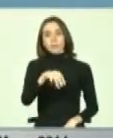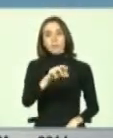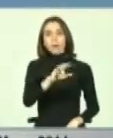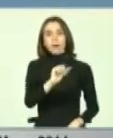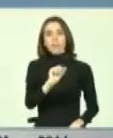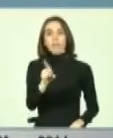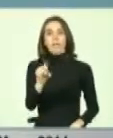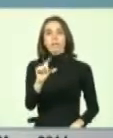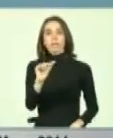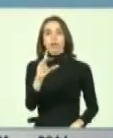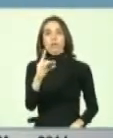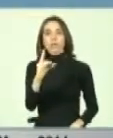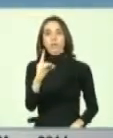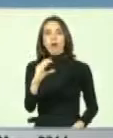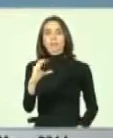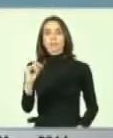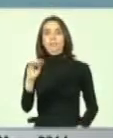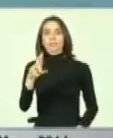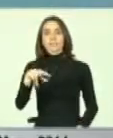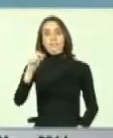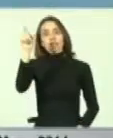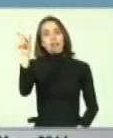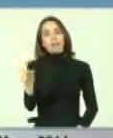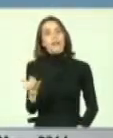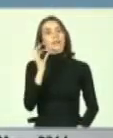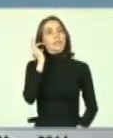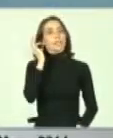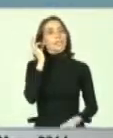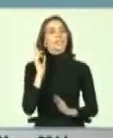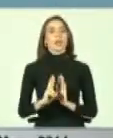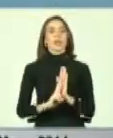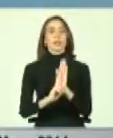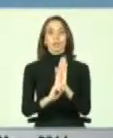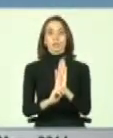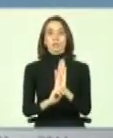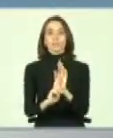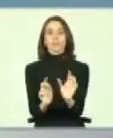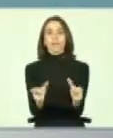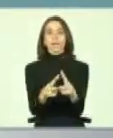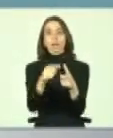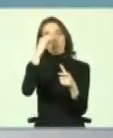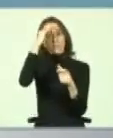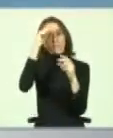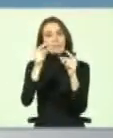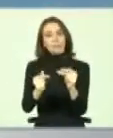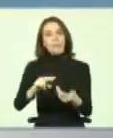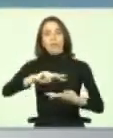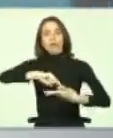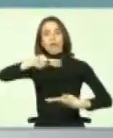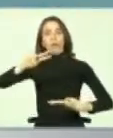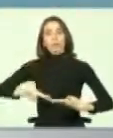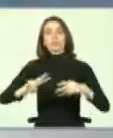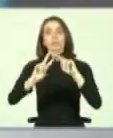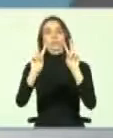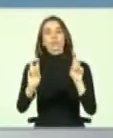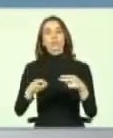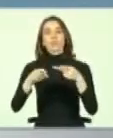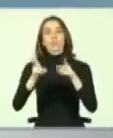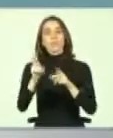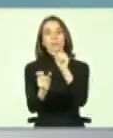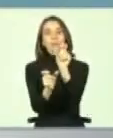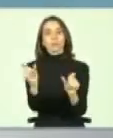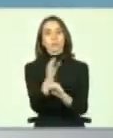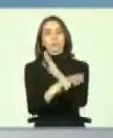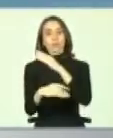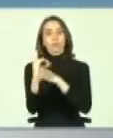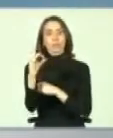quien representa el Comité de Expertos en la Convención sobre los Derechos de Personas con Discapacidad